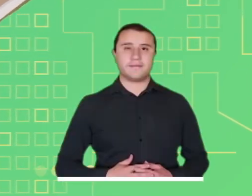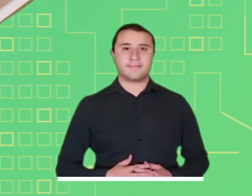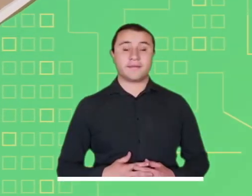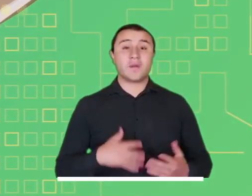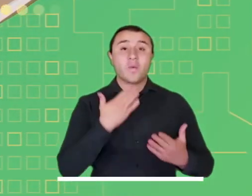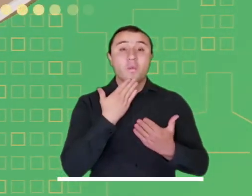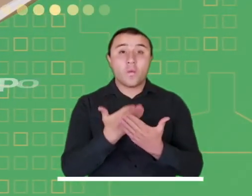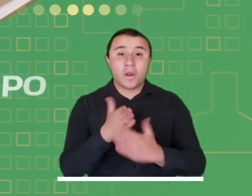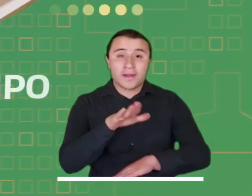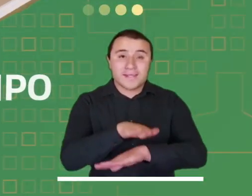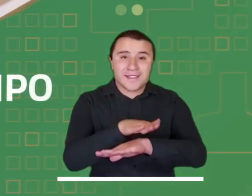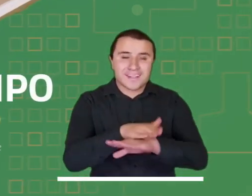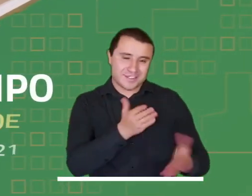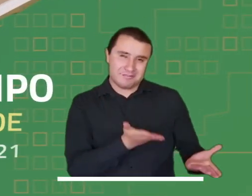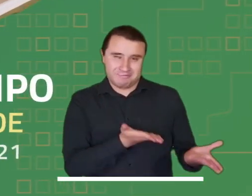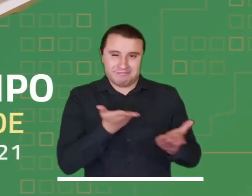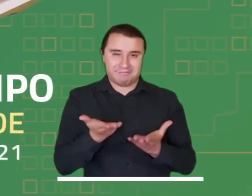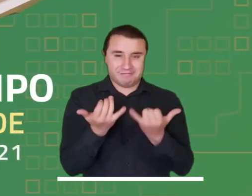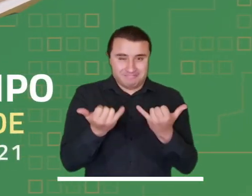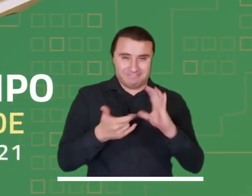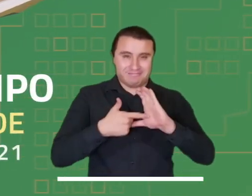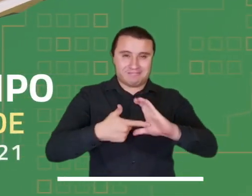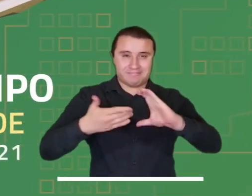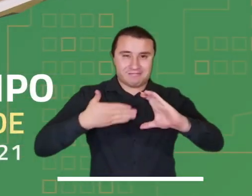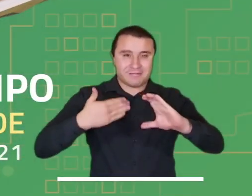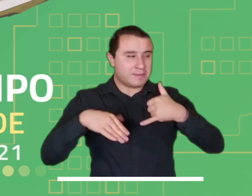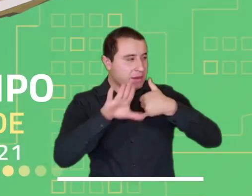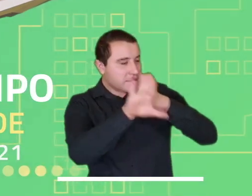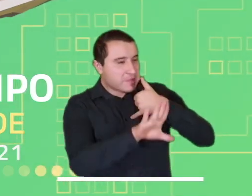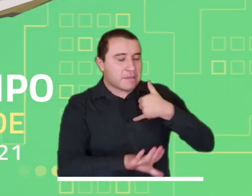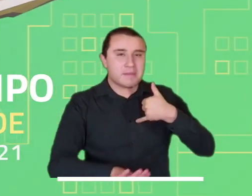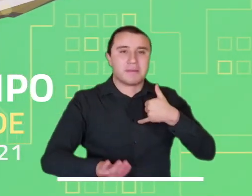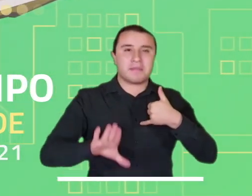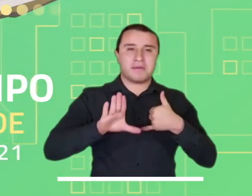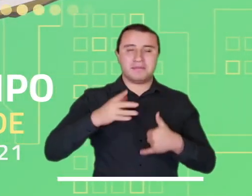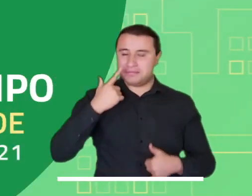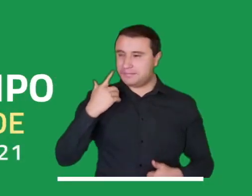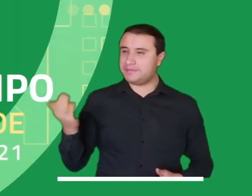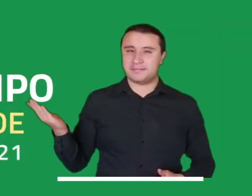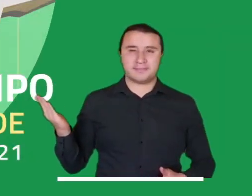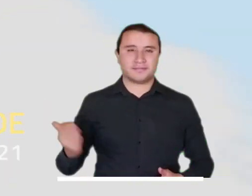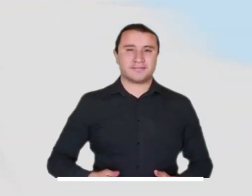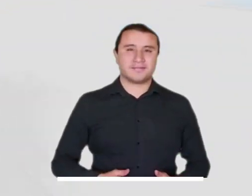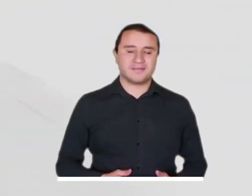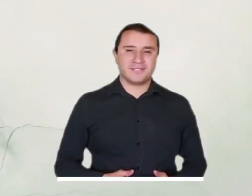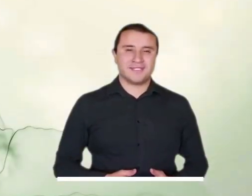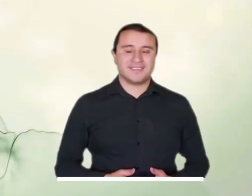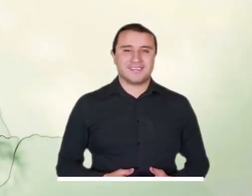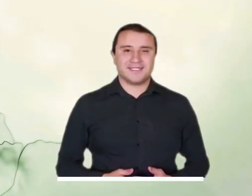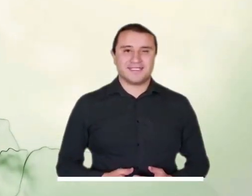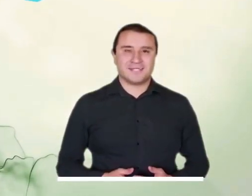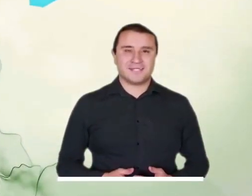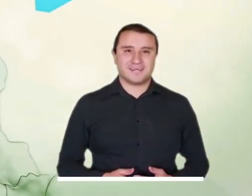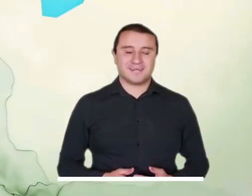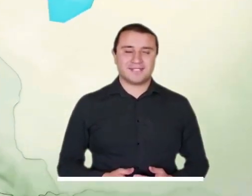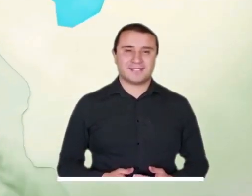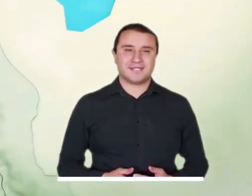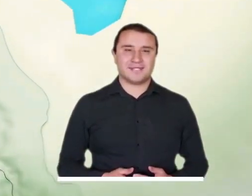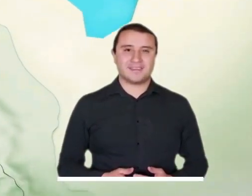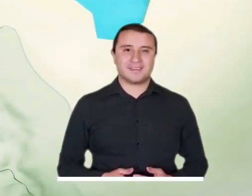Buenas tardes y bienvenidos, aquí estamos una vez más con nuestro habitual recorrido meteorológico por las diferentes regiones del país.